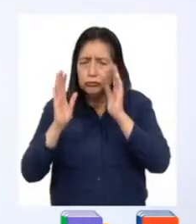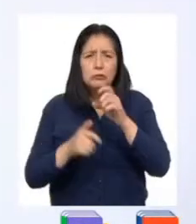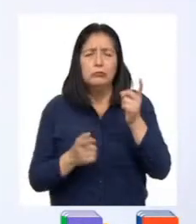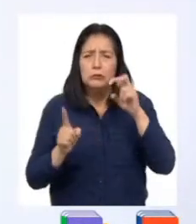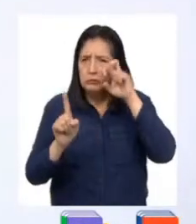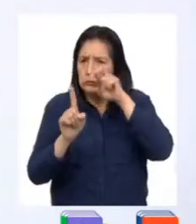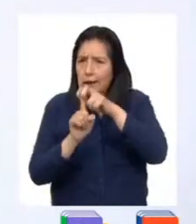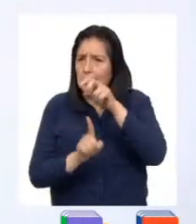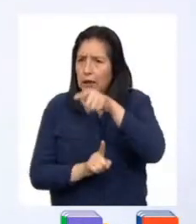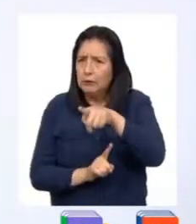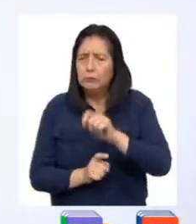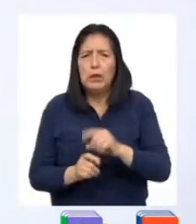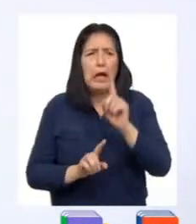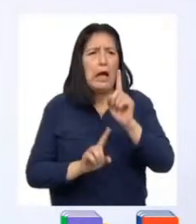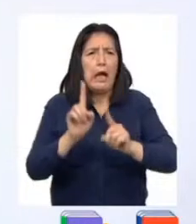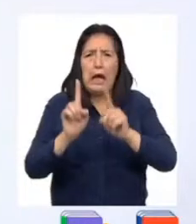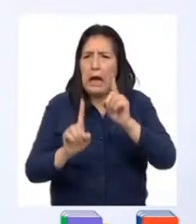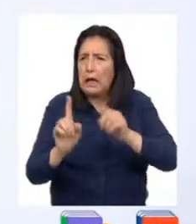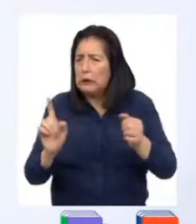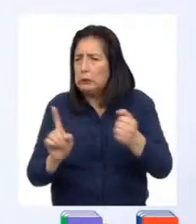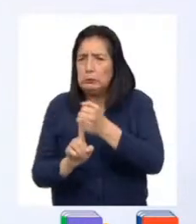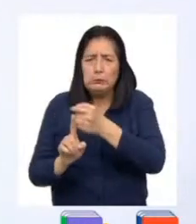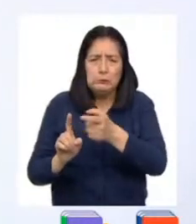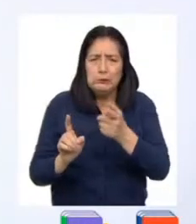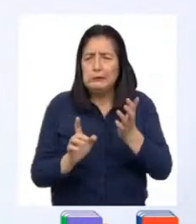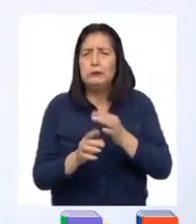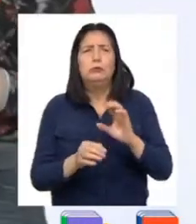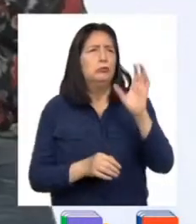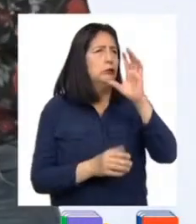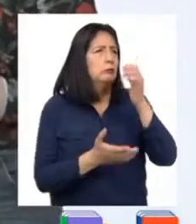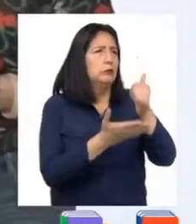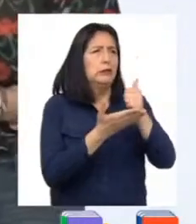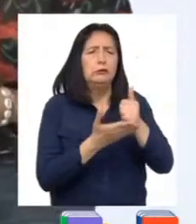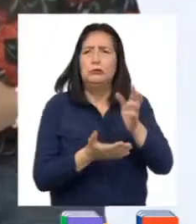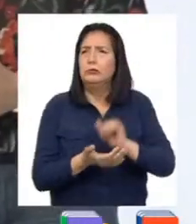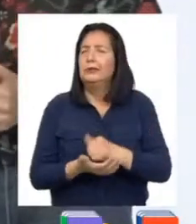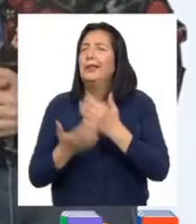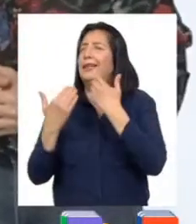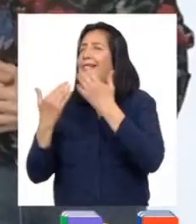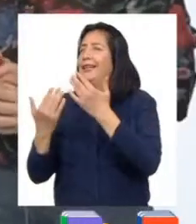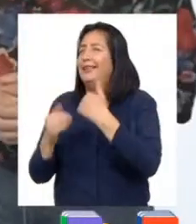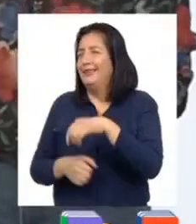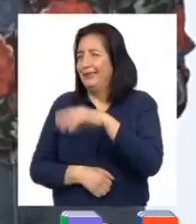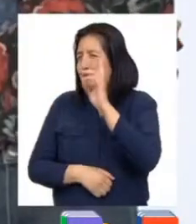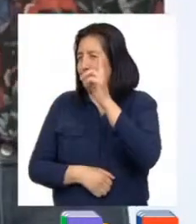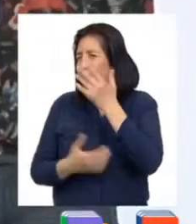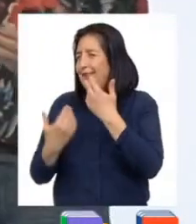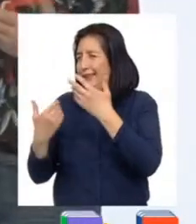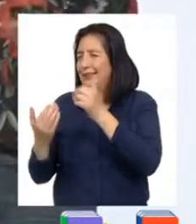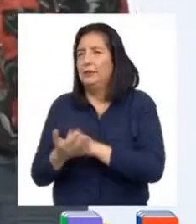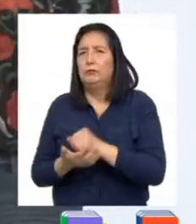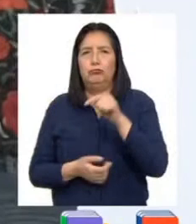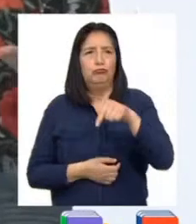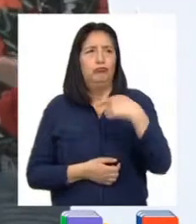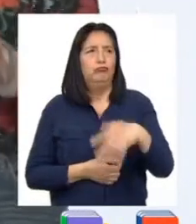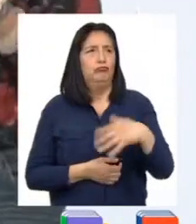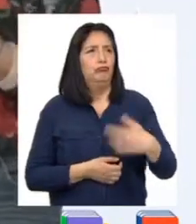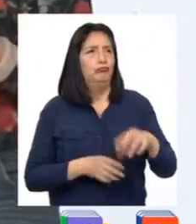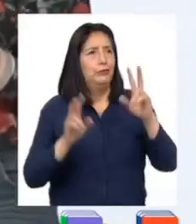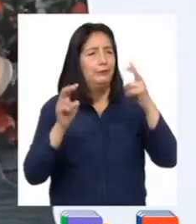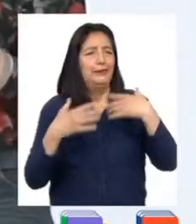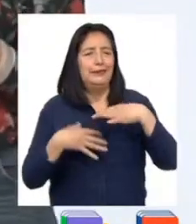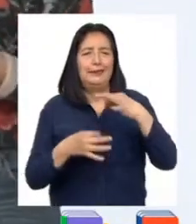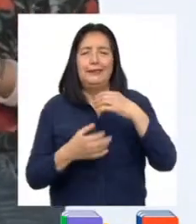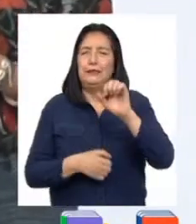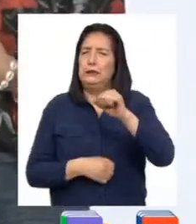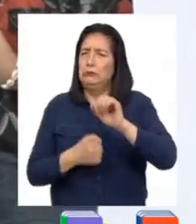testigos de algún acto de violencia, busquemos ayuda. Gracias por todo, profesora. Este tema ha sido muy interesante y nos